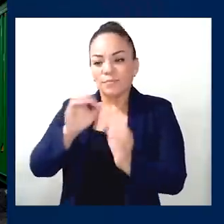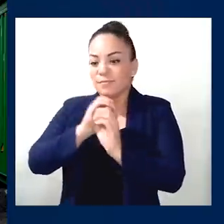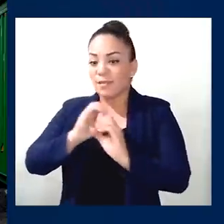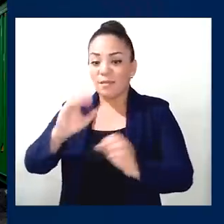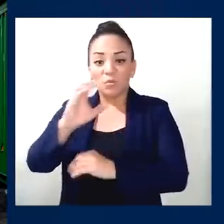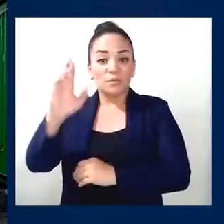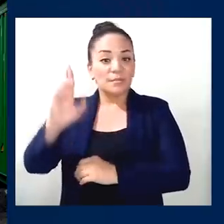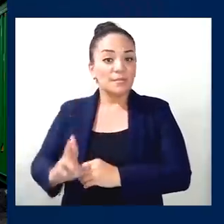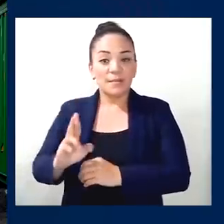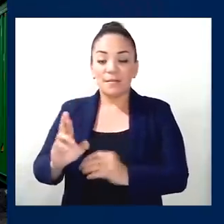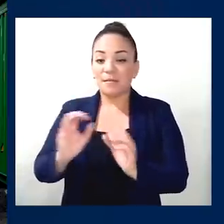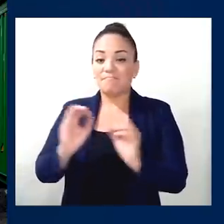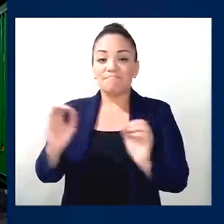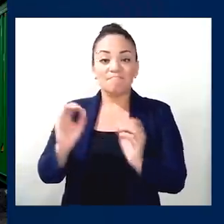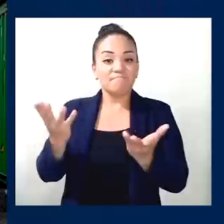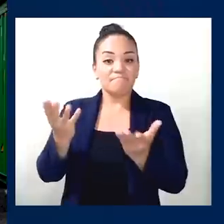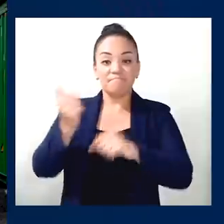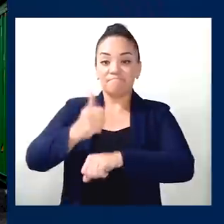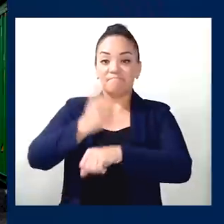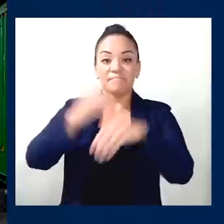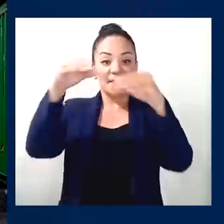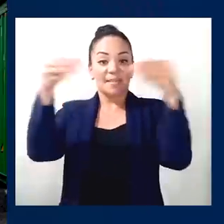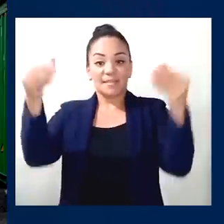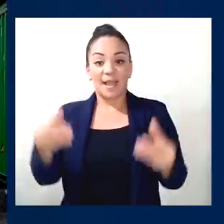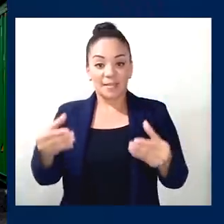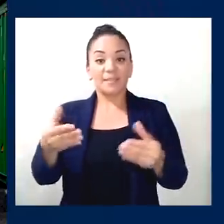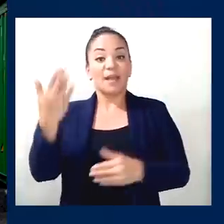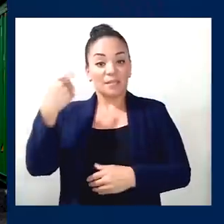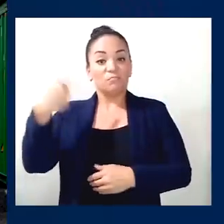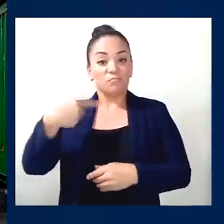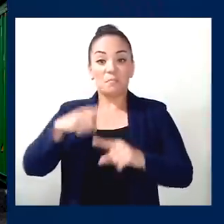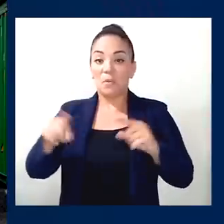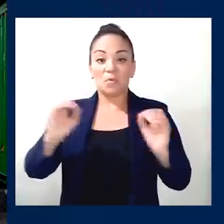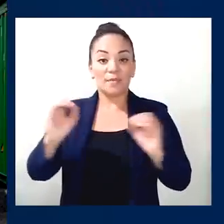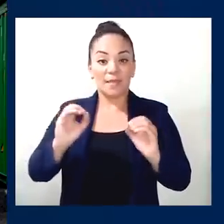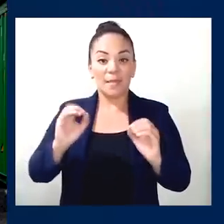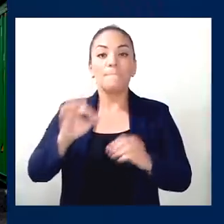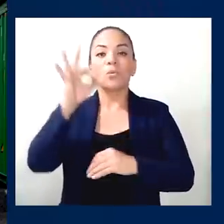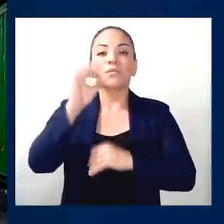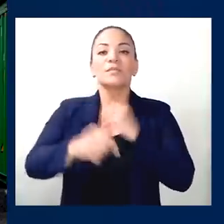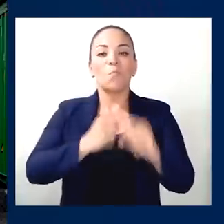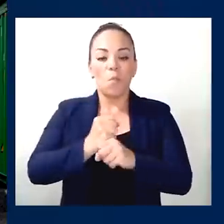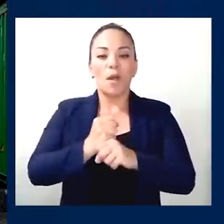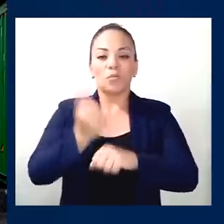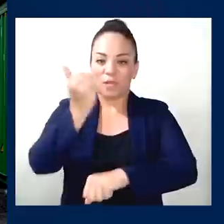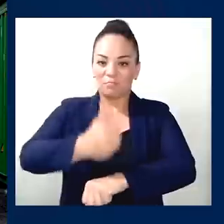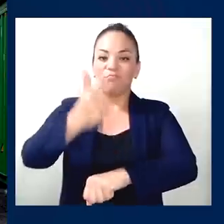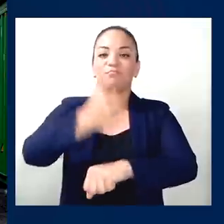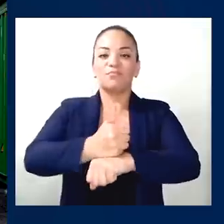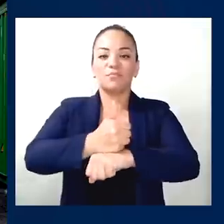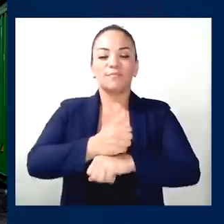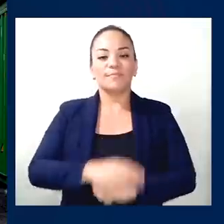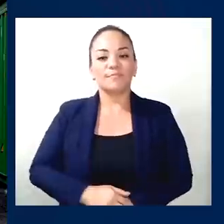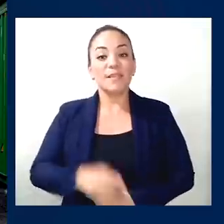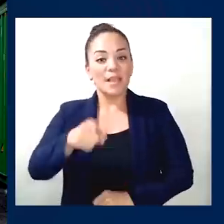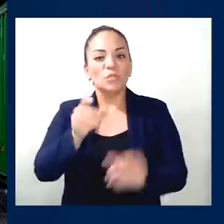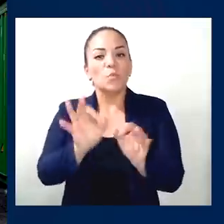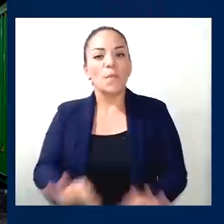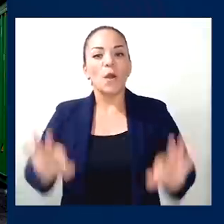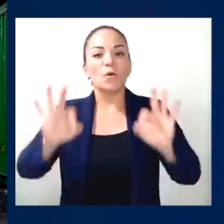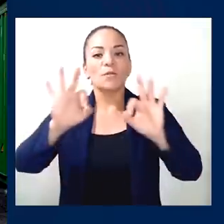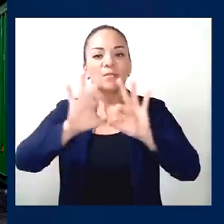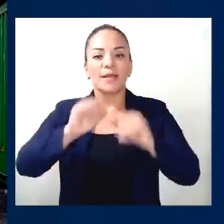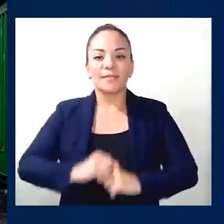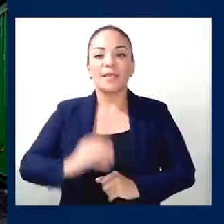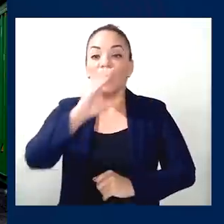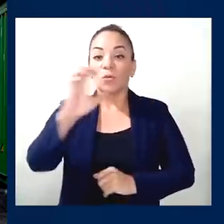obligación legal de poner escáneres, ya el año entrante van a estar instalados. Y esto no es menor. Los